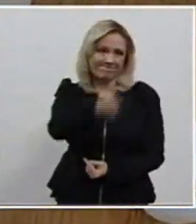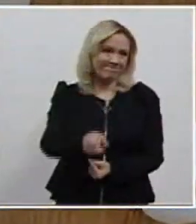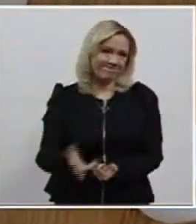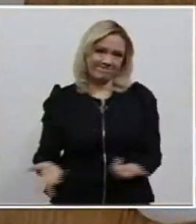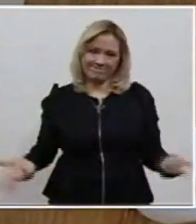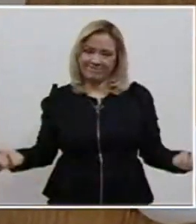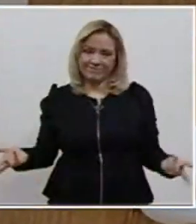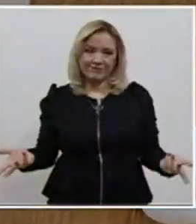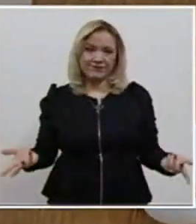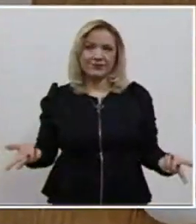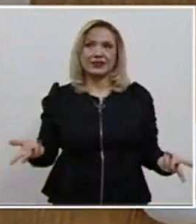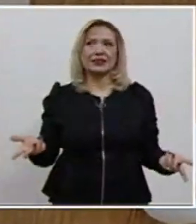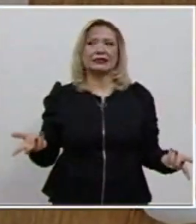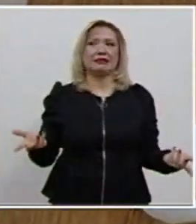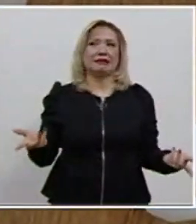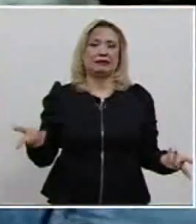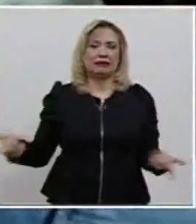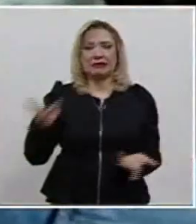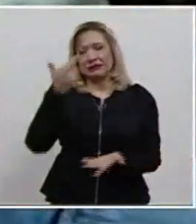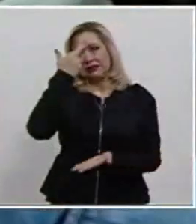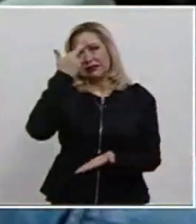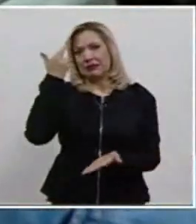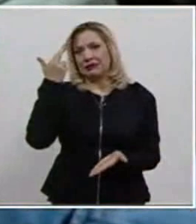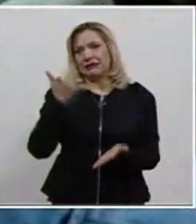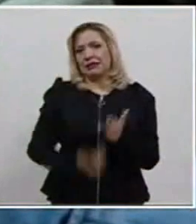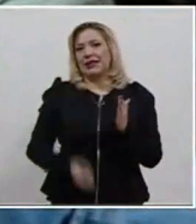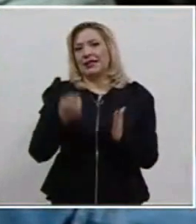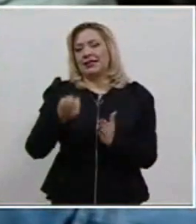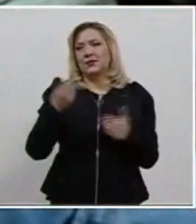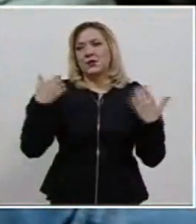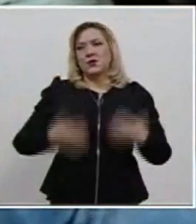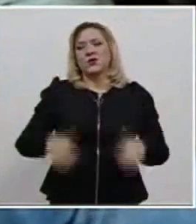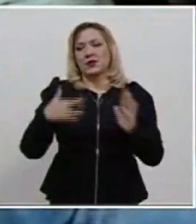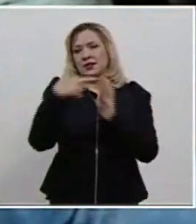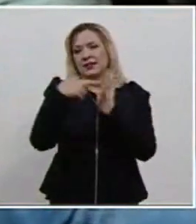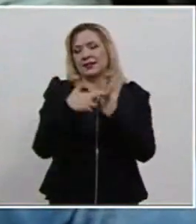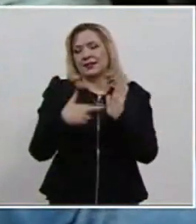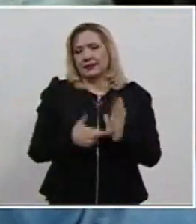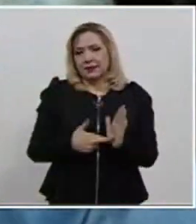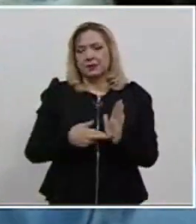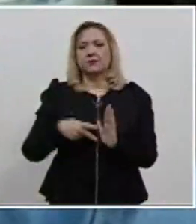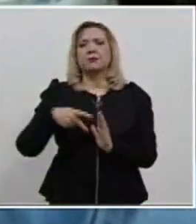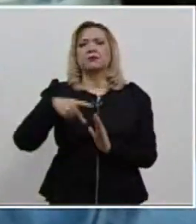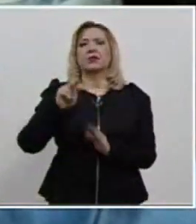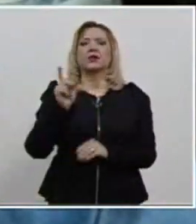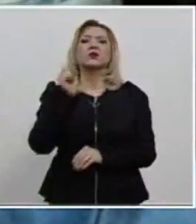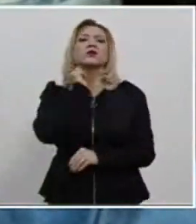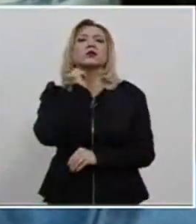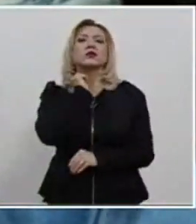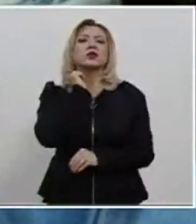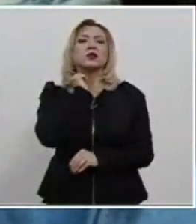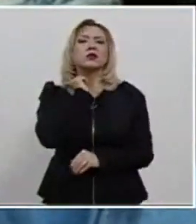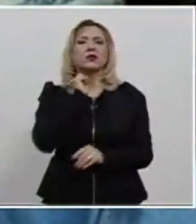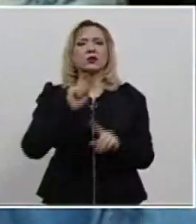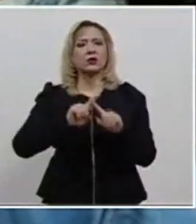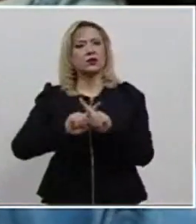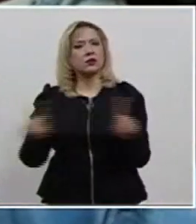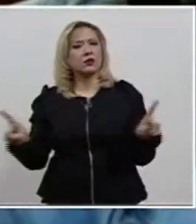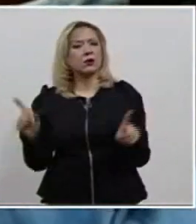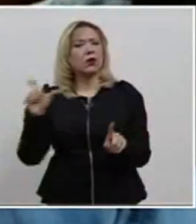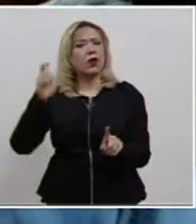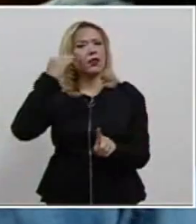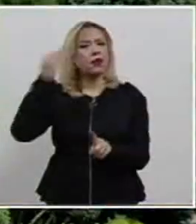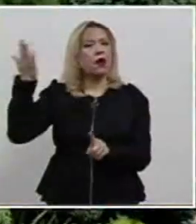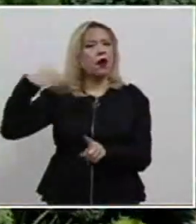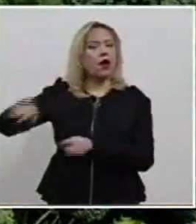en su calidad de aspirante a la construcción del Frente Amplio por México y no en su calidad de senadora, corresponde a la sala regional